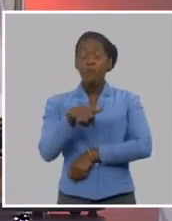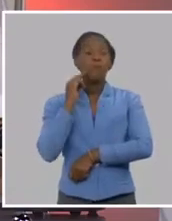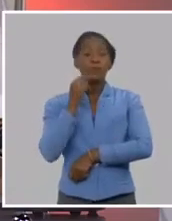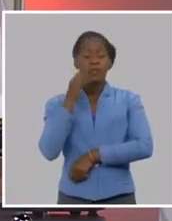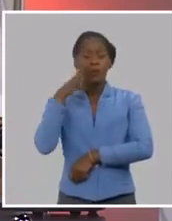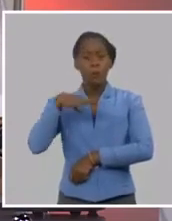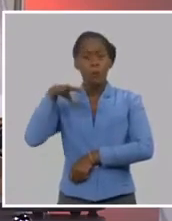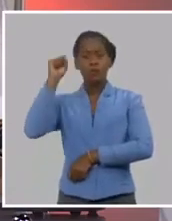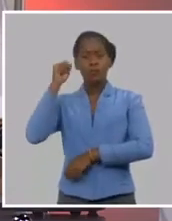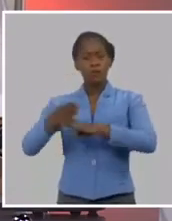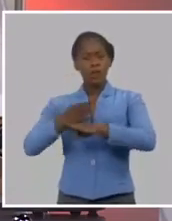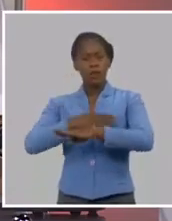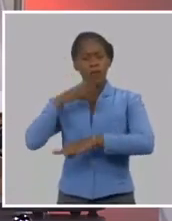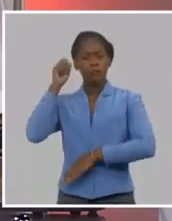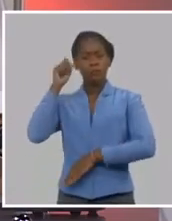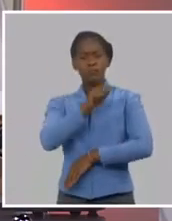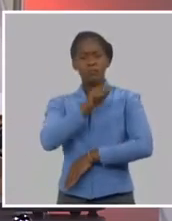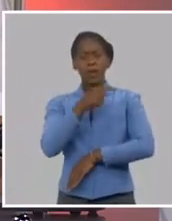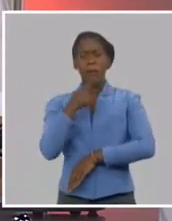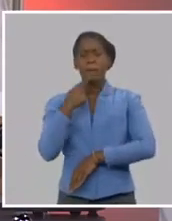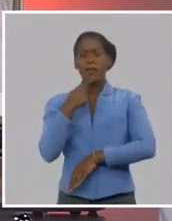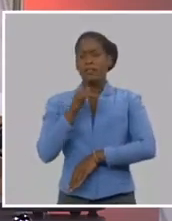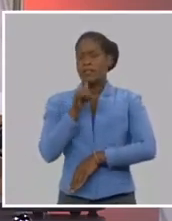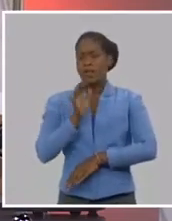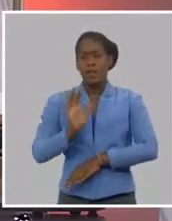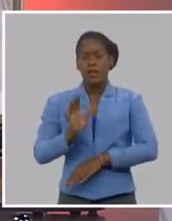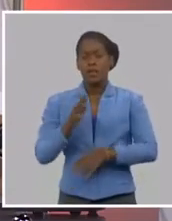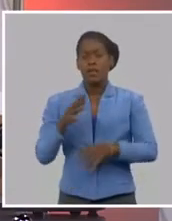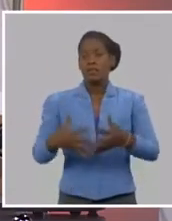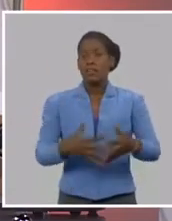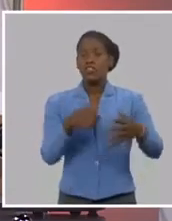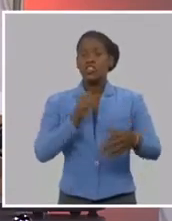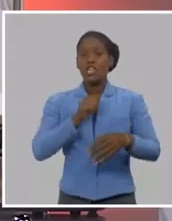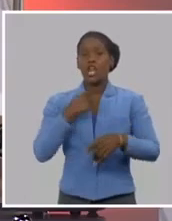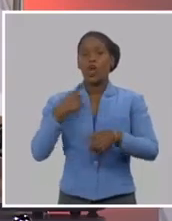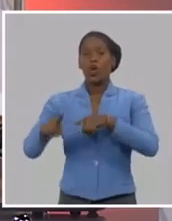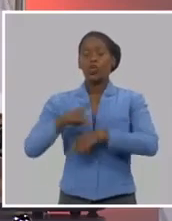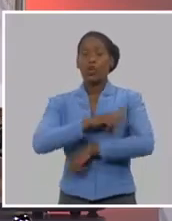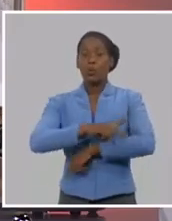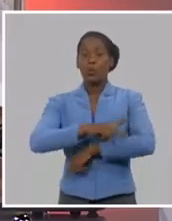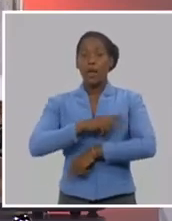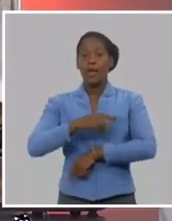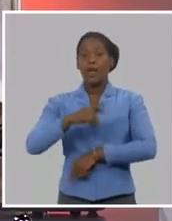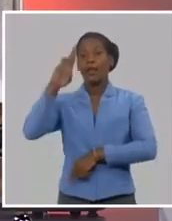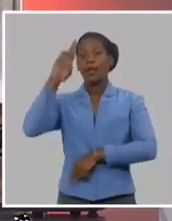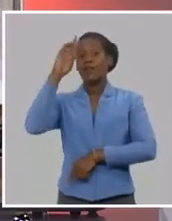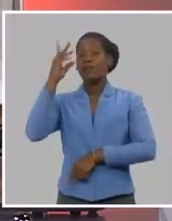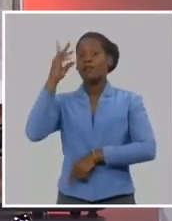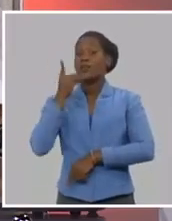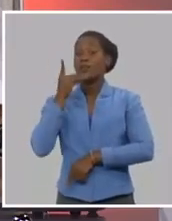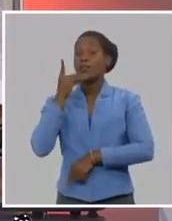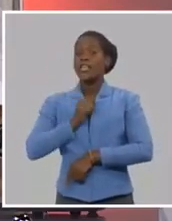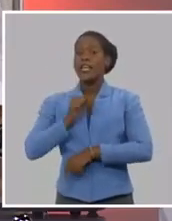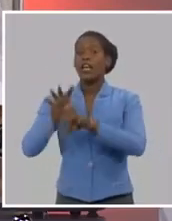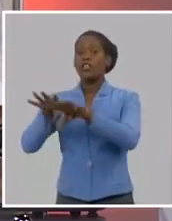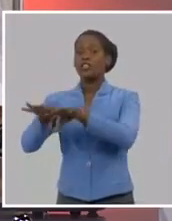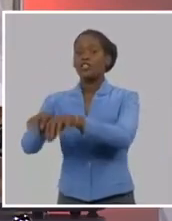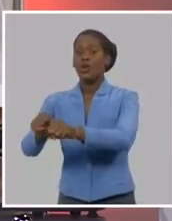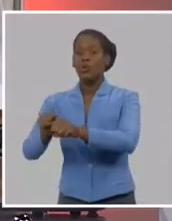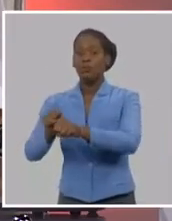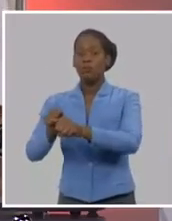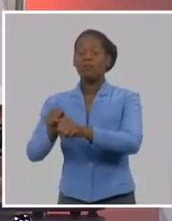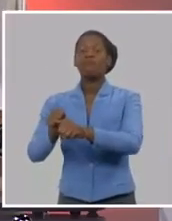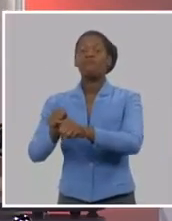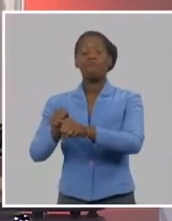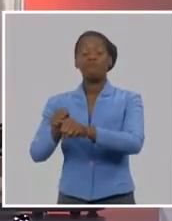Ulises Herub, de una ayuda, también, para la expedición, de Gómez, y de Martí,